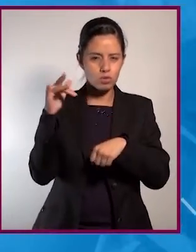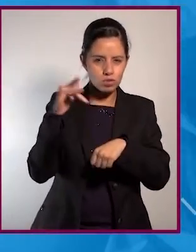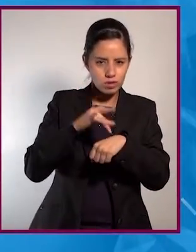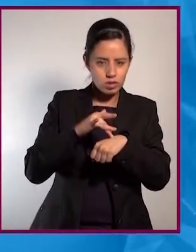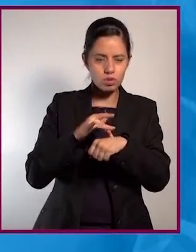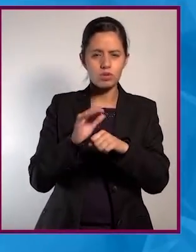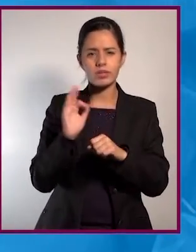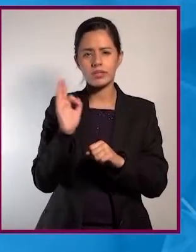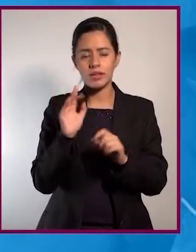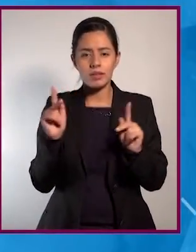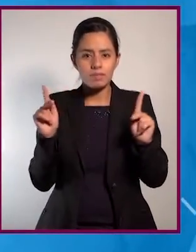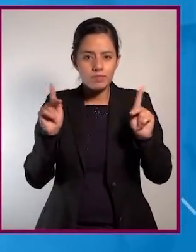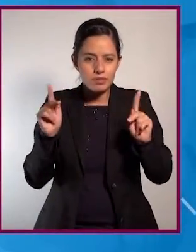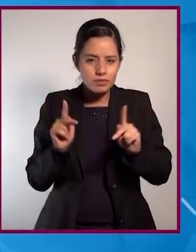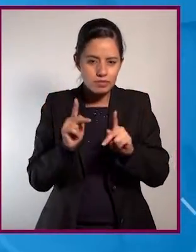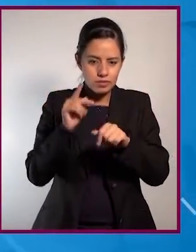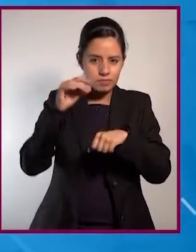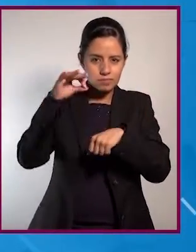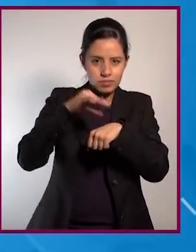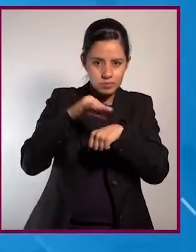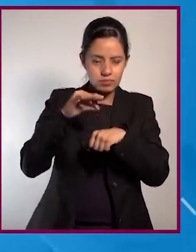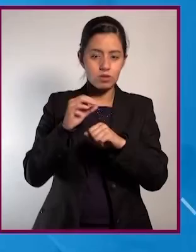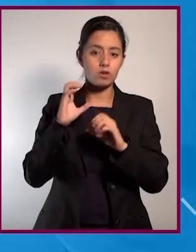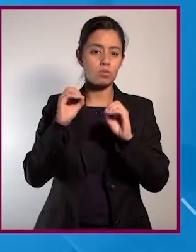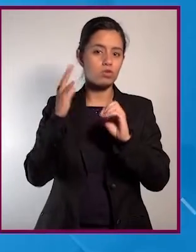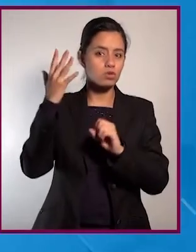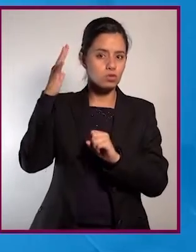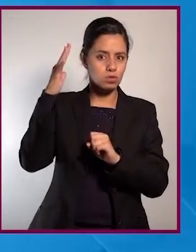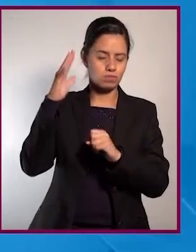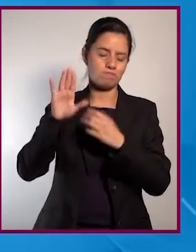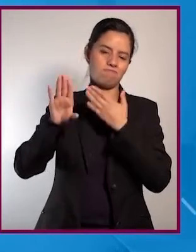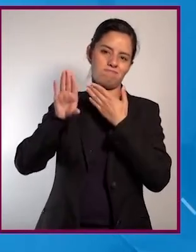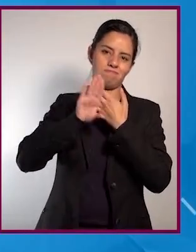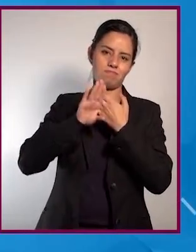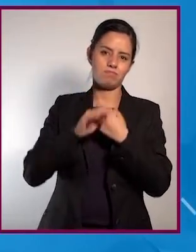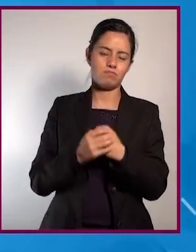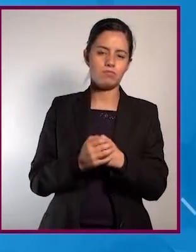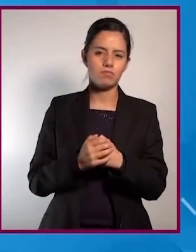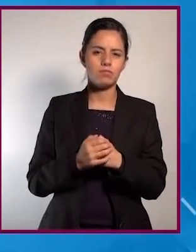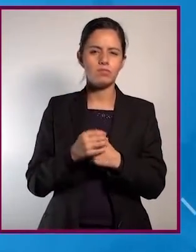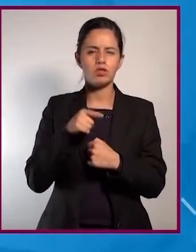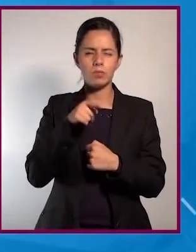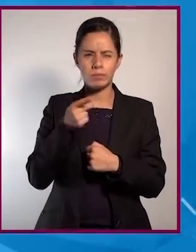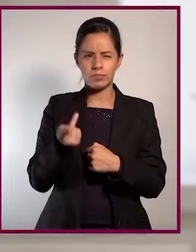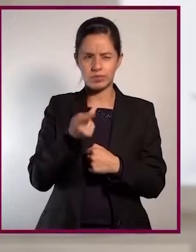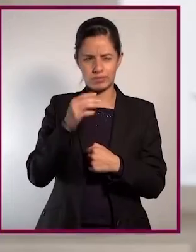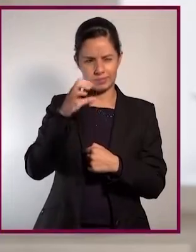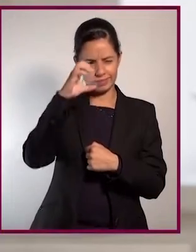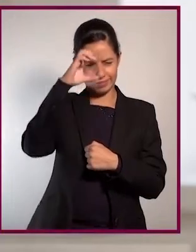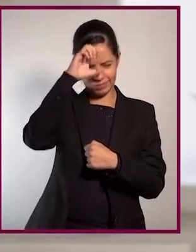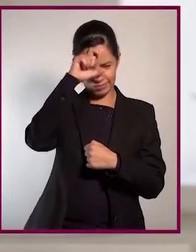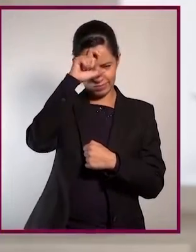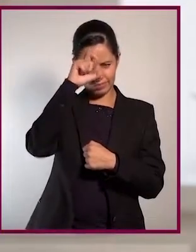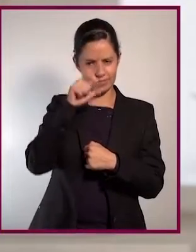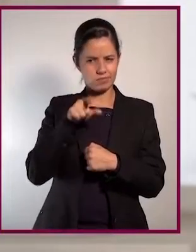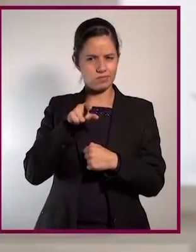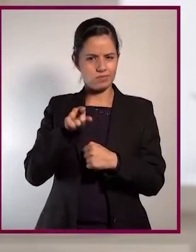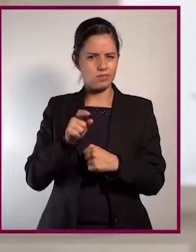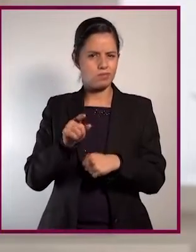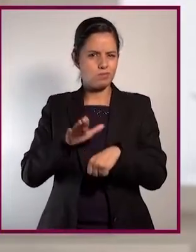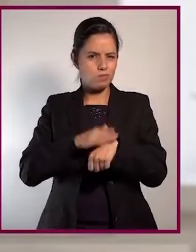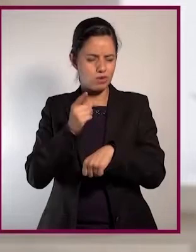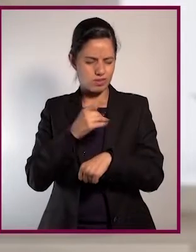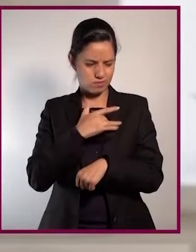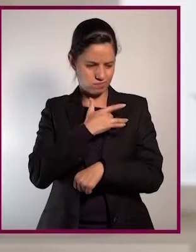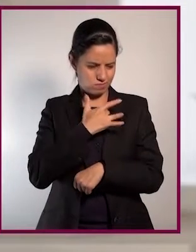Alergias por picaduras de insecto. Alergias al sol. Y si te preguntas el origen misterioso de la